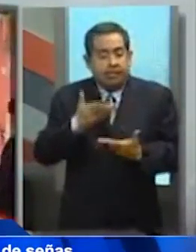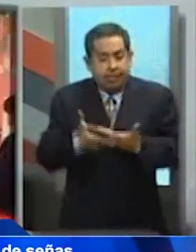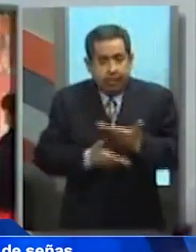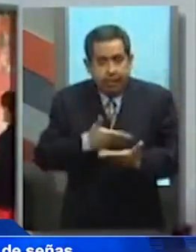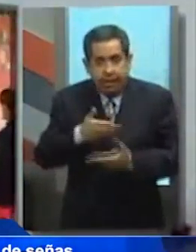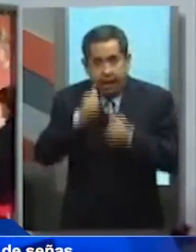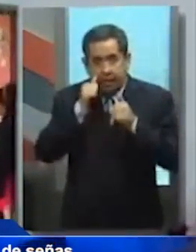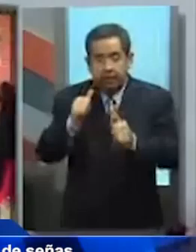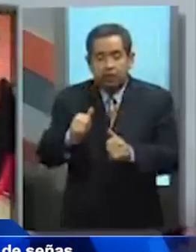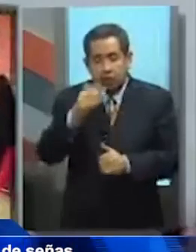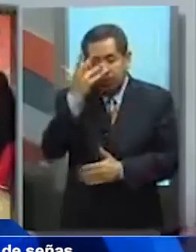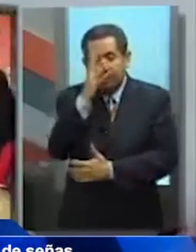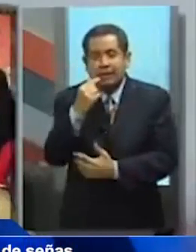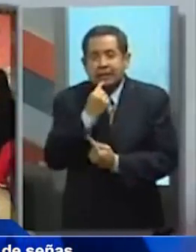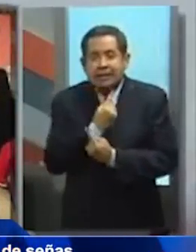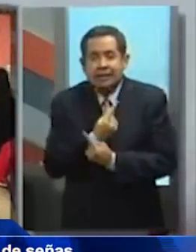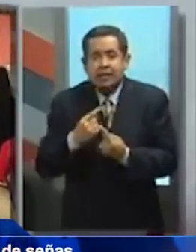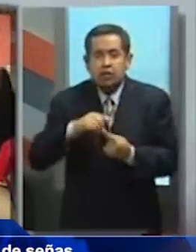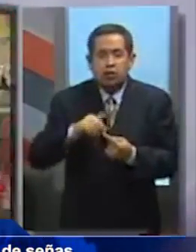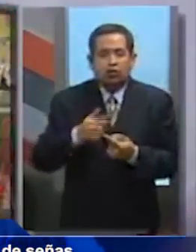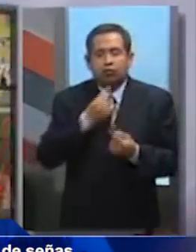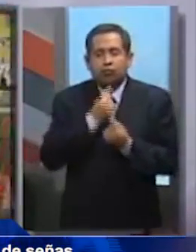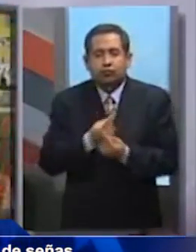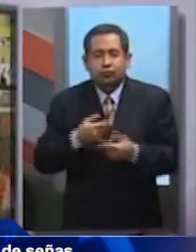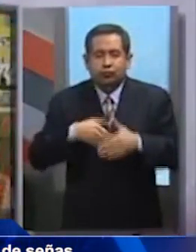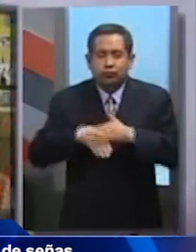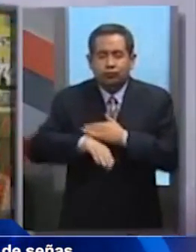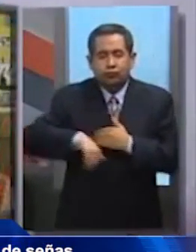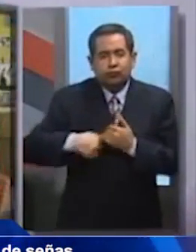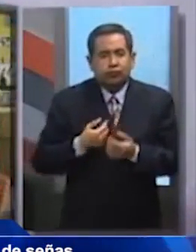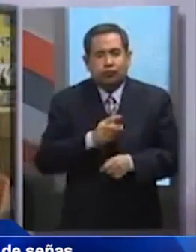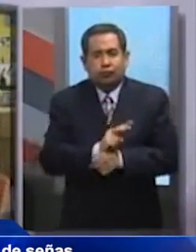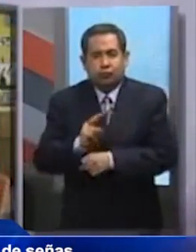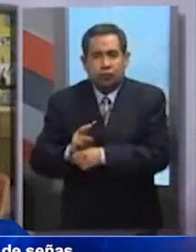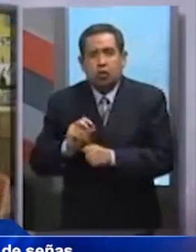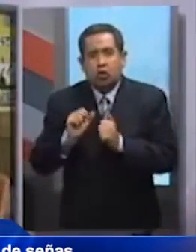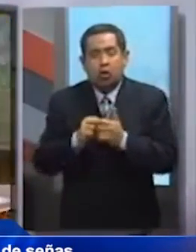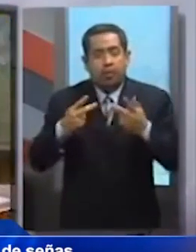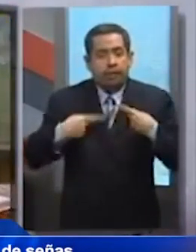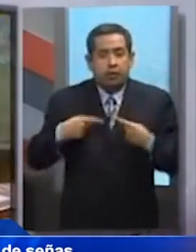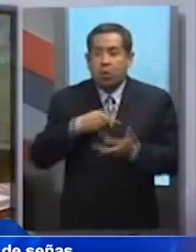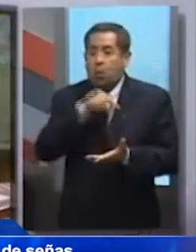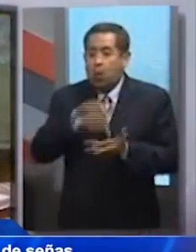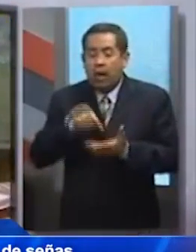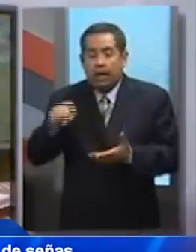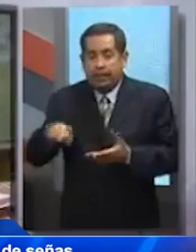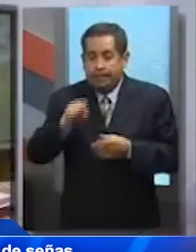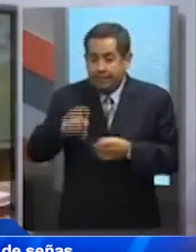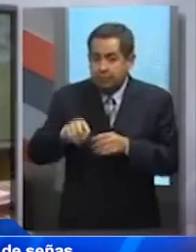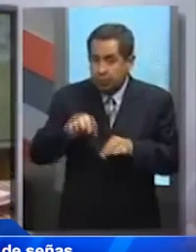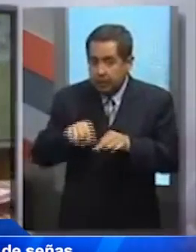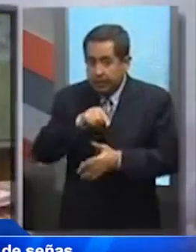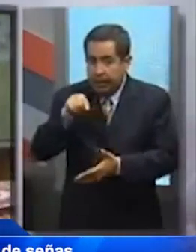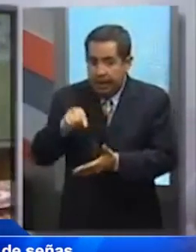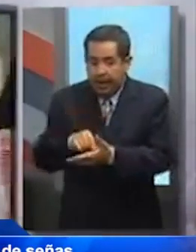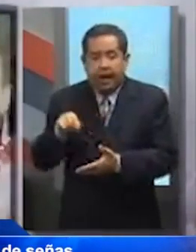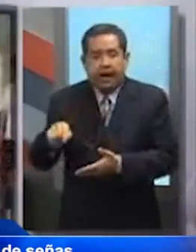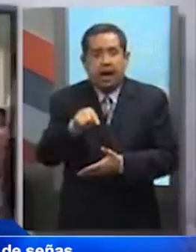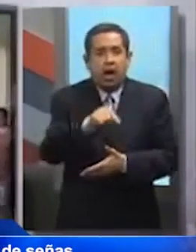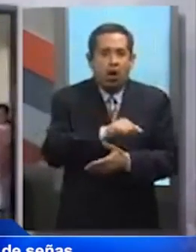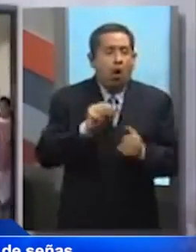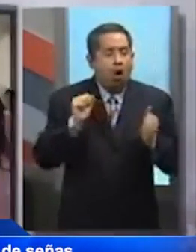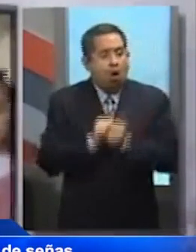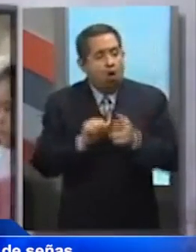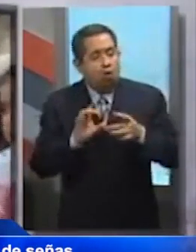servicios de guarderías de manera directa a través de su personal e instalaciones en sus centros de trabajo o indirecta mediante la celebración de